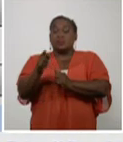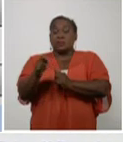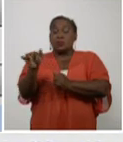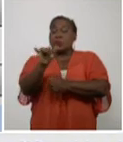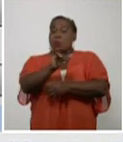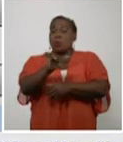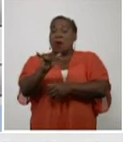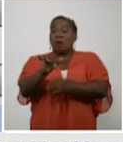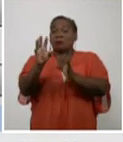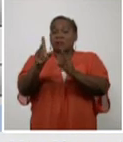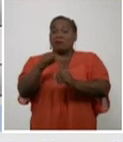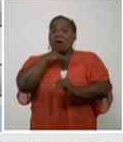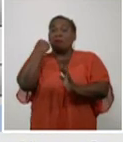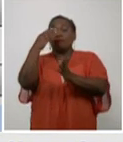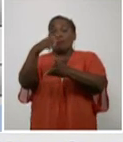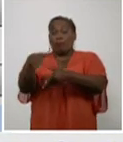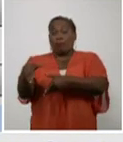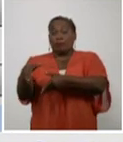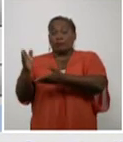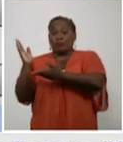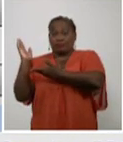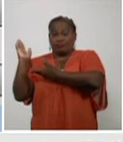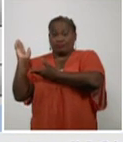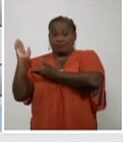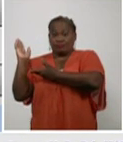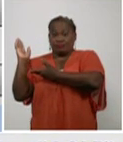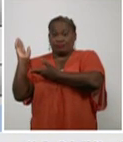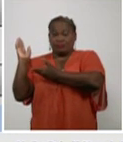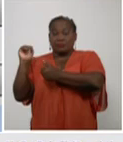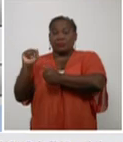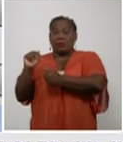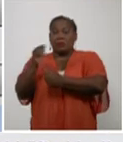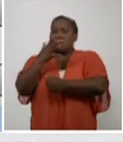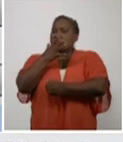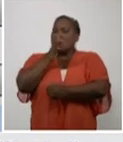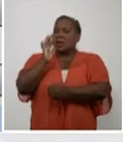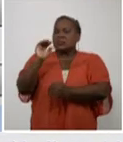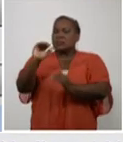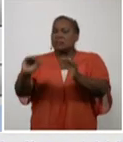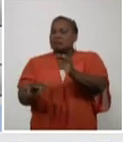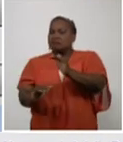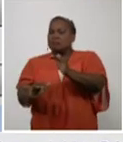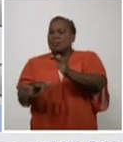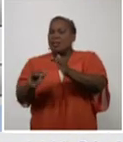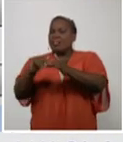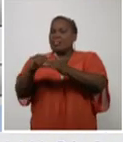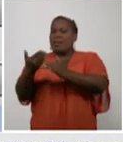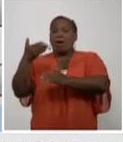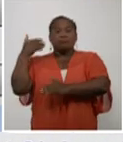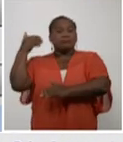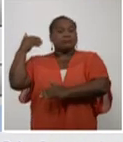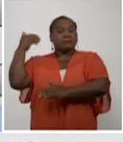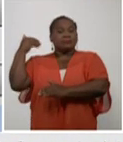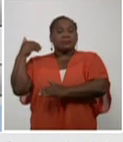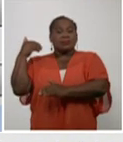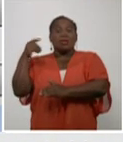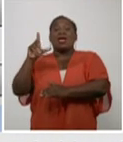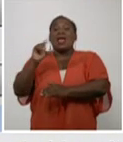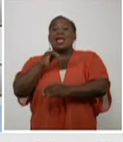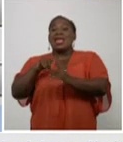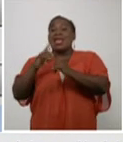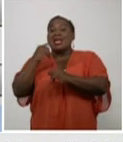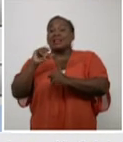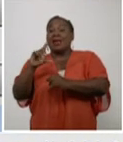cifra de fallecidos que aparentemente es inferior a días anteriores, aunque la letalidad se mantiene igual